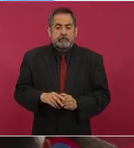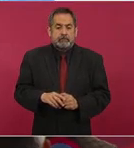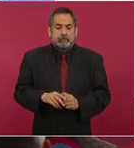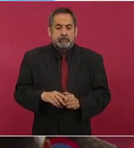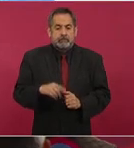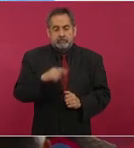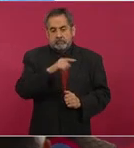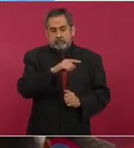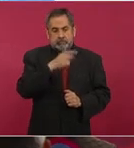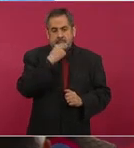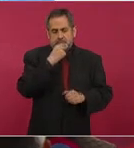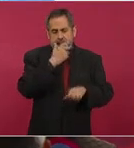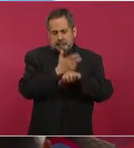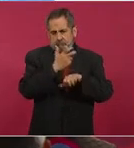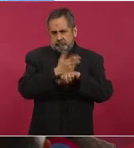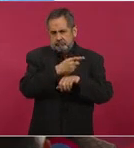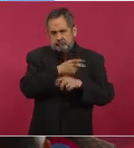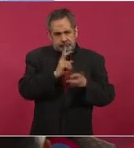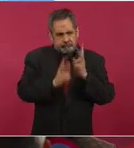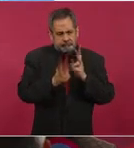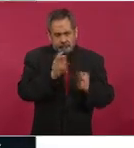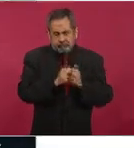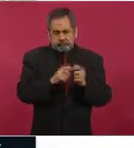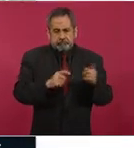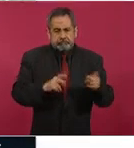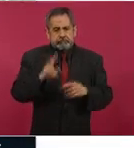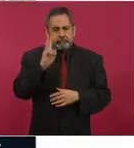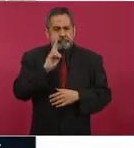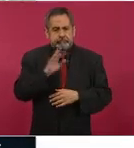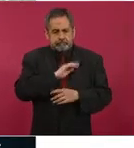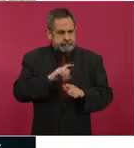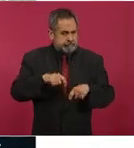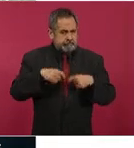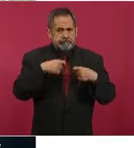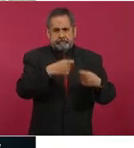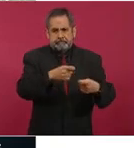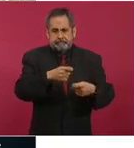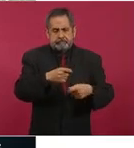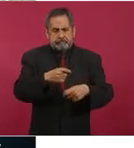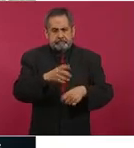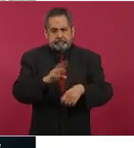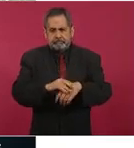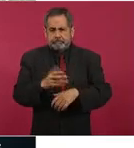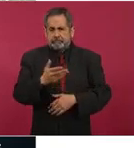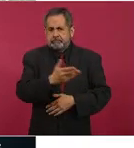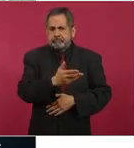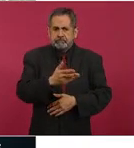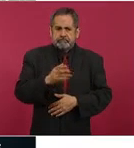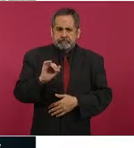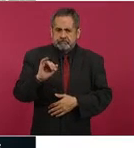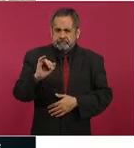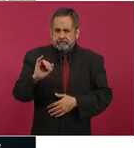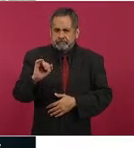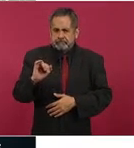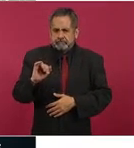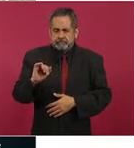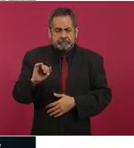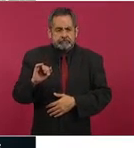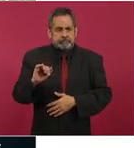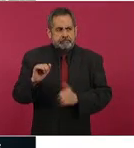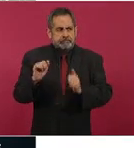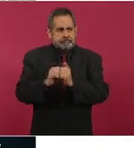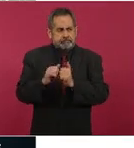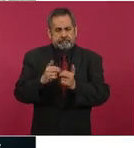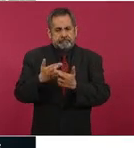estadounidense, para garantizarles que les vamos a dar permisos con la densidad